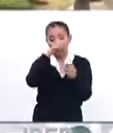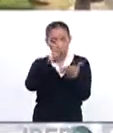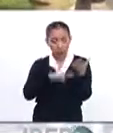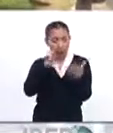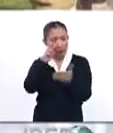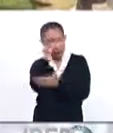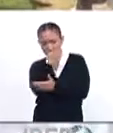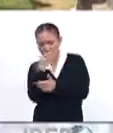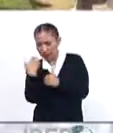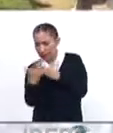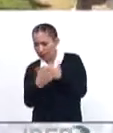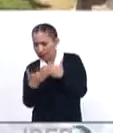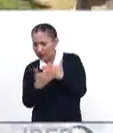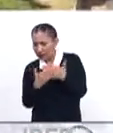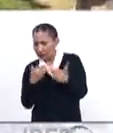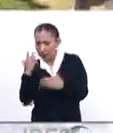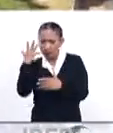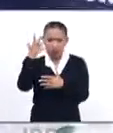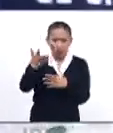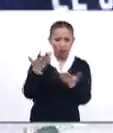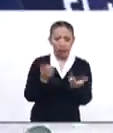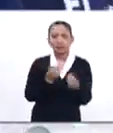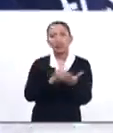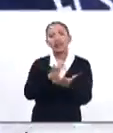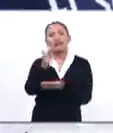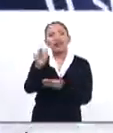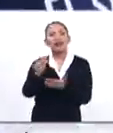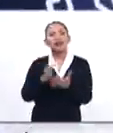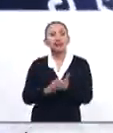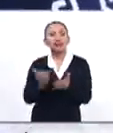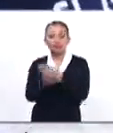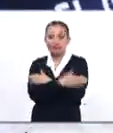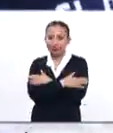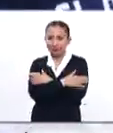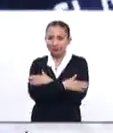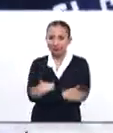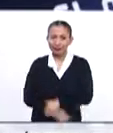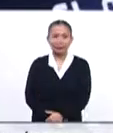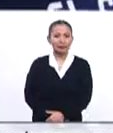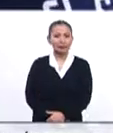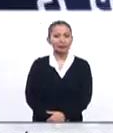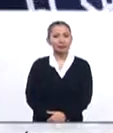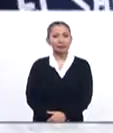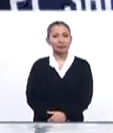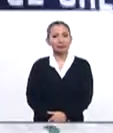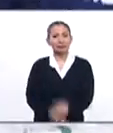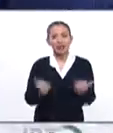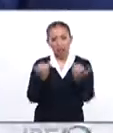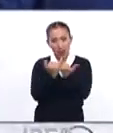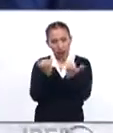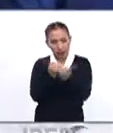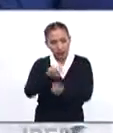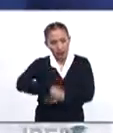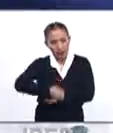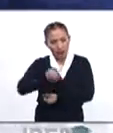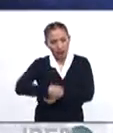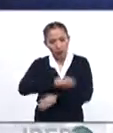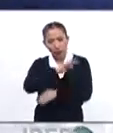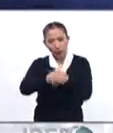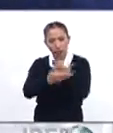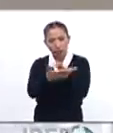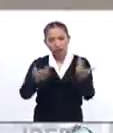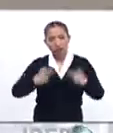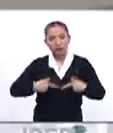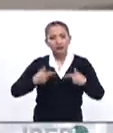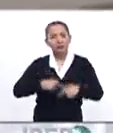dibujando este mapa y estas tendencias. Te agradecemos mucho y te mandamos un fuerte abrazo. Igualmente, un saludo a ustedes